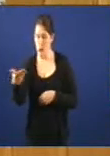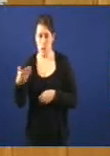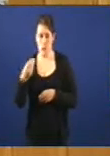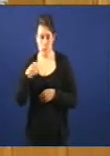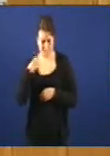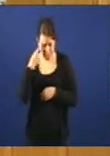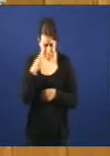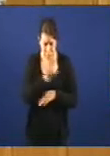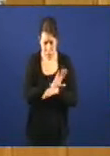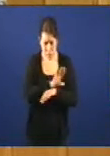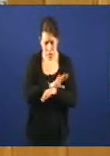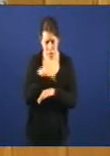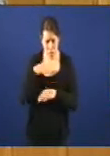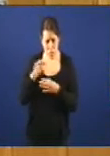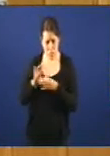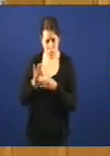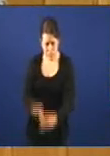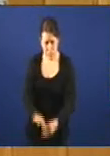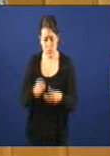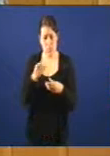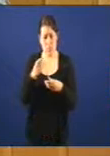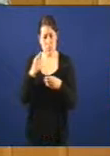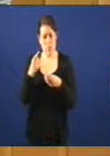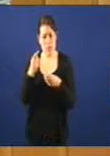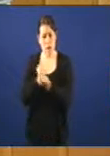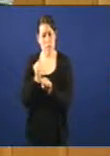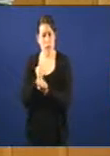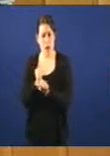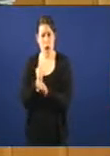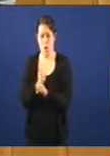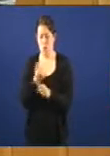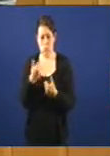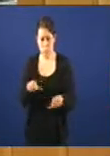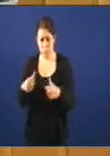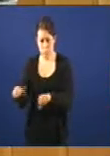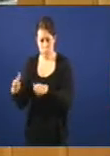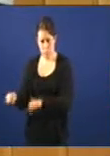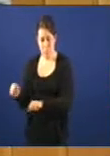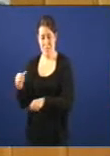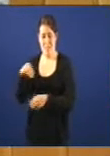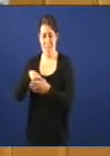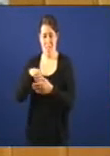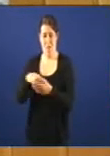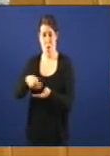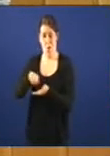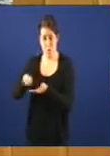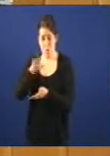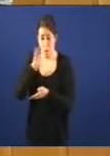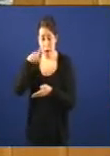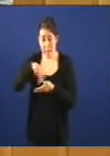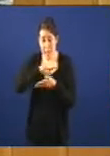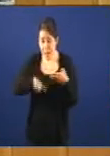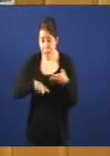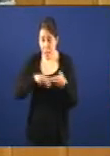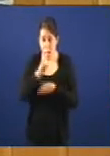consellerado Ramos que neste país se está destruindo emprego dunha forma brutal, na conserva porque as empresas xa non transforman en Galicia, xa non que o único